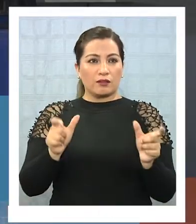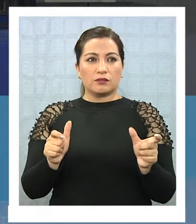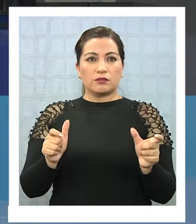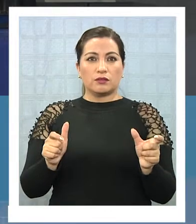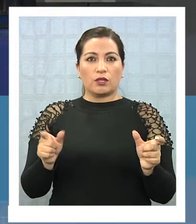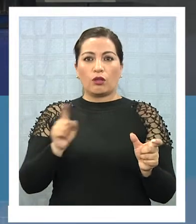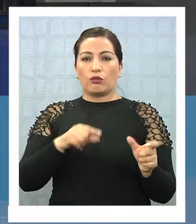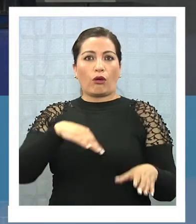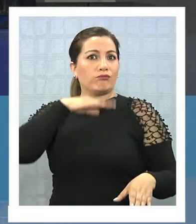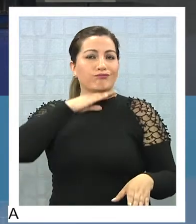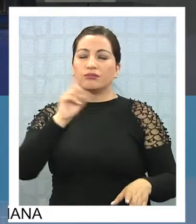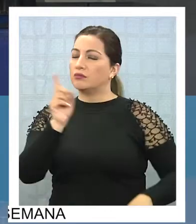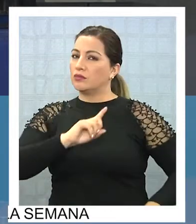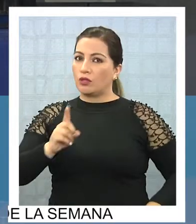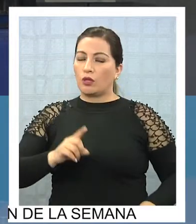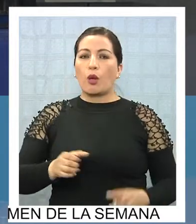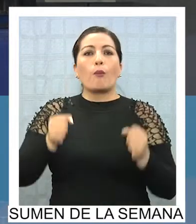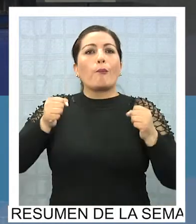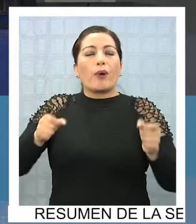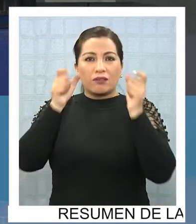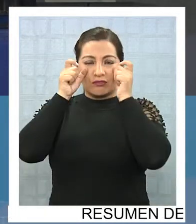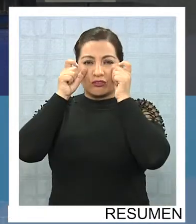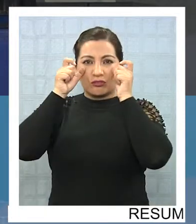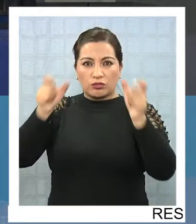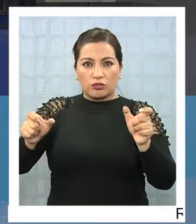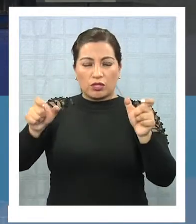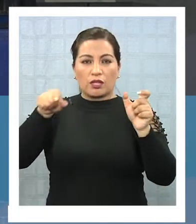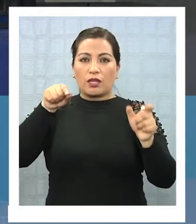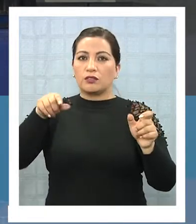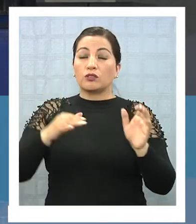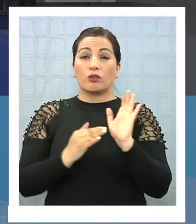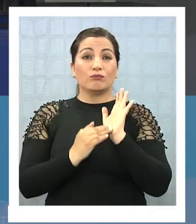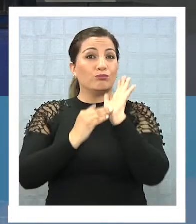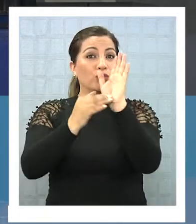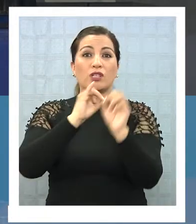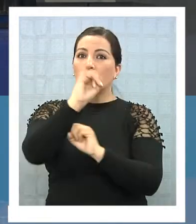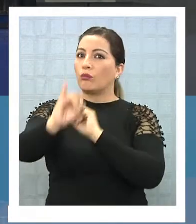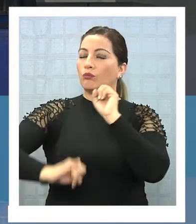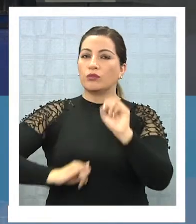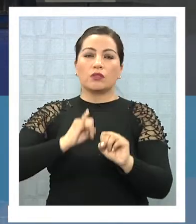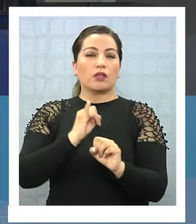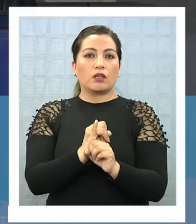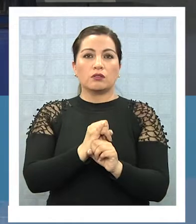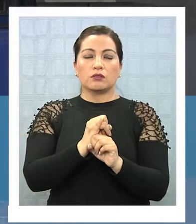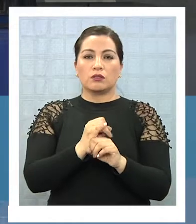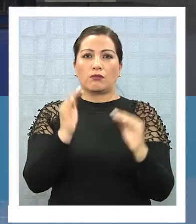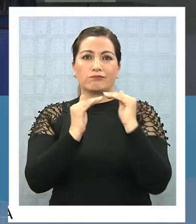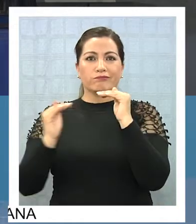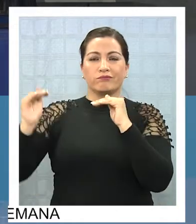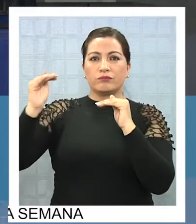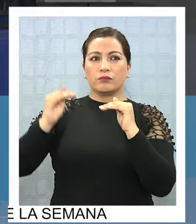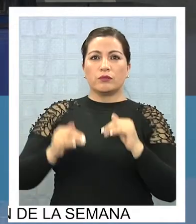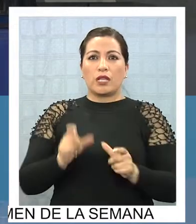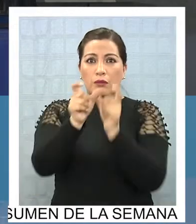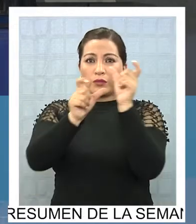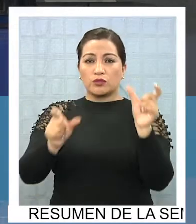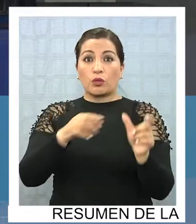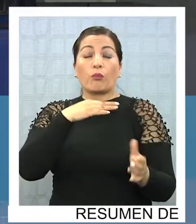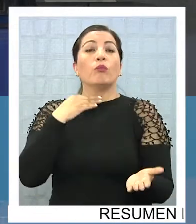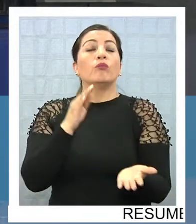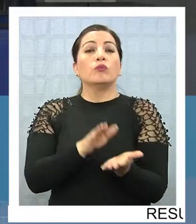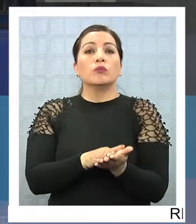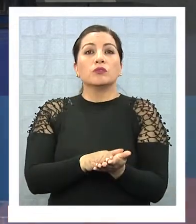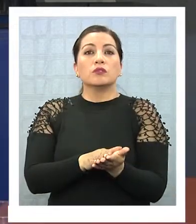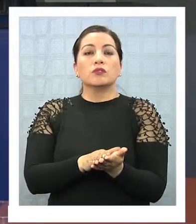pero no colapsamos porque finalmente se logró controlar, y eso fue destacado internacionalmente. Hubo una mínima cantidad de muertas, lo